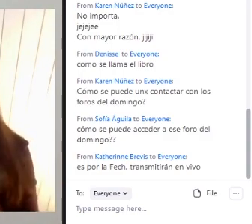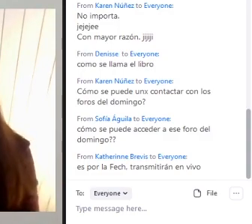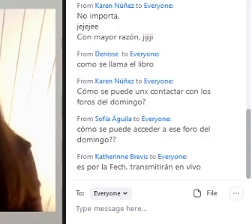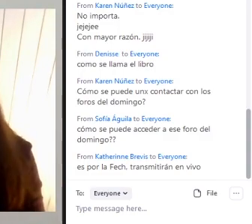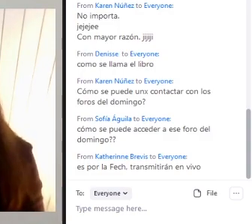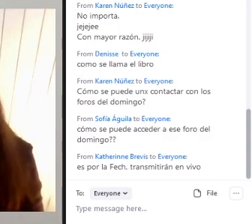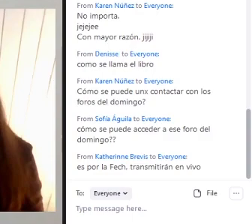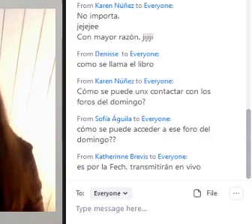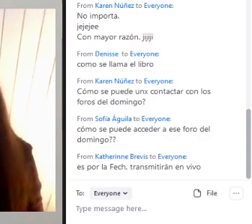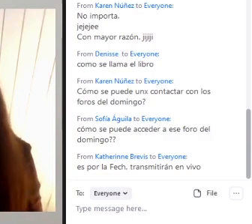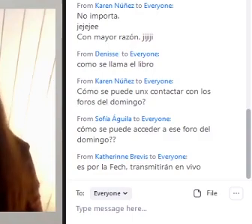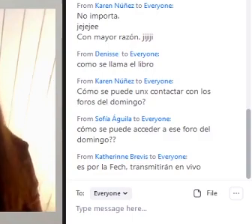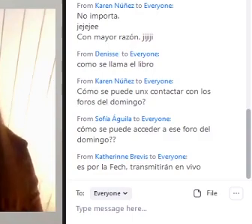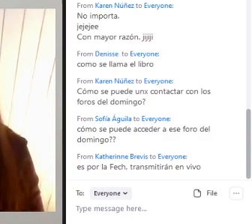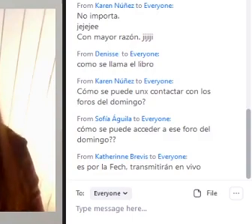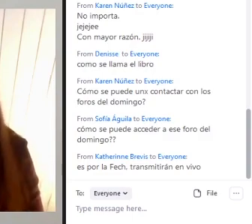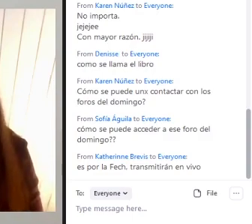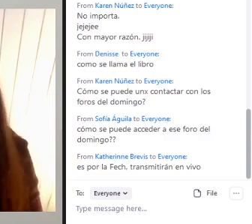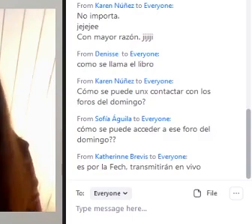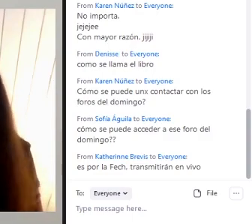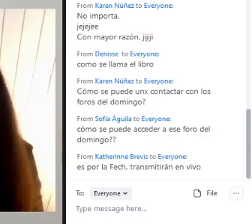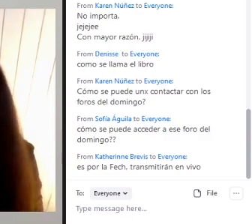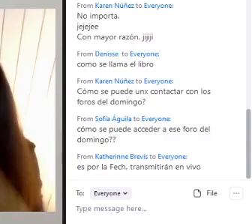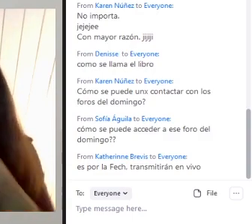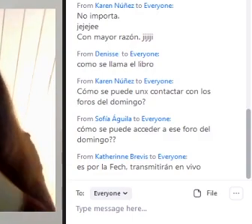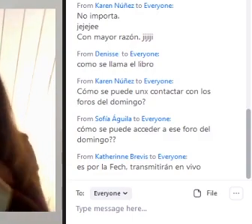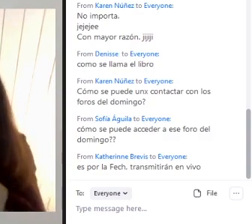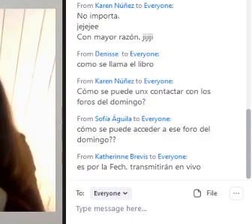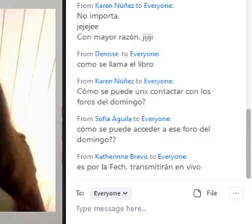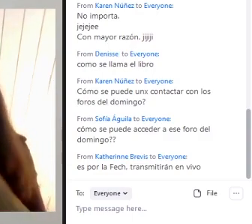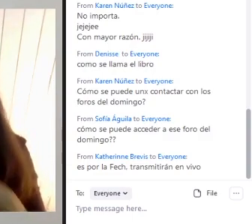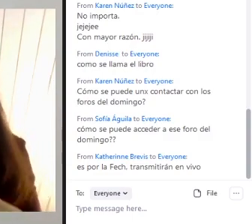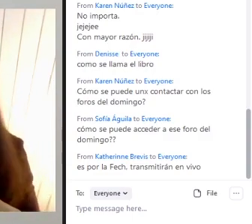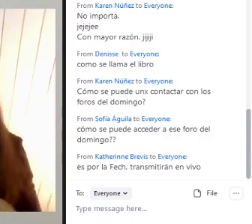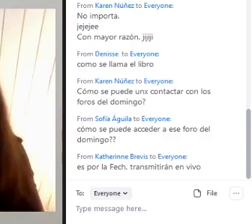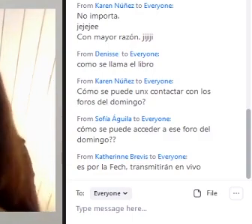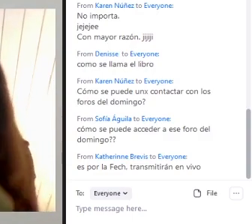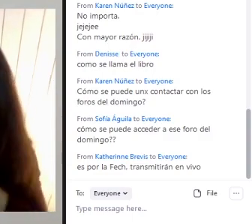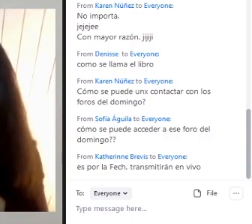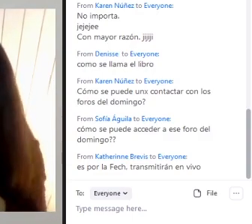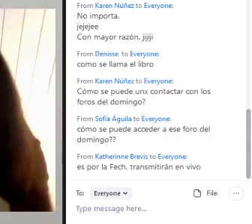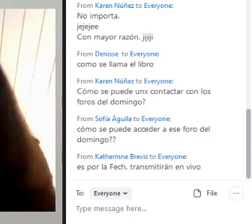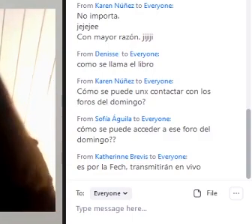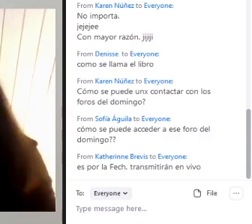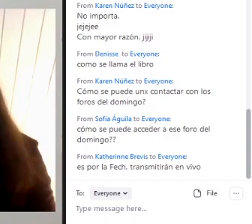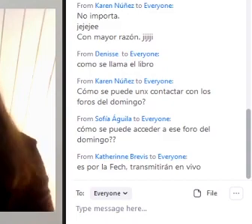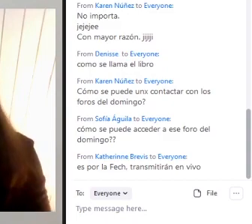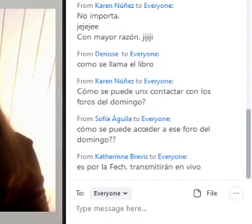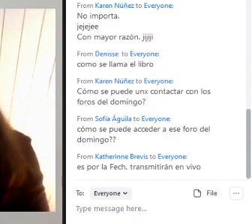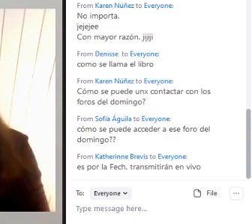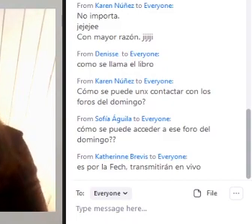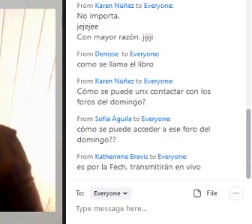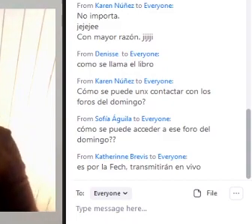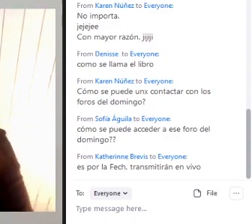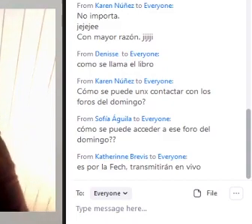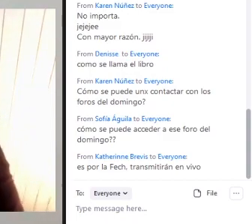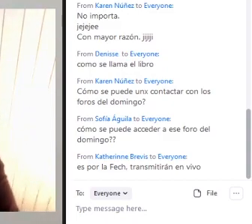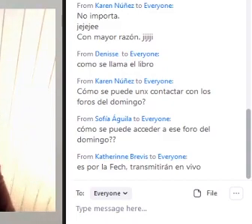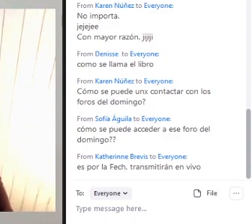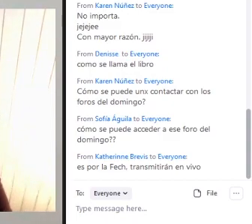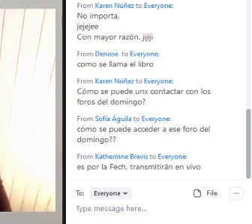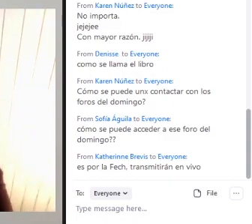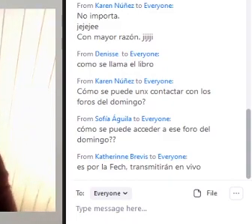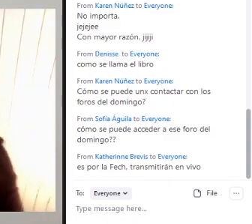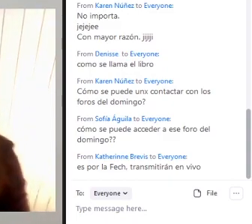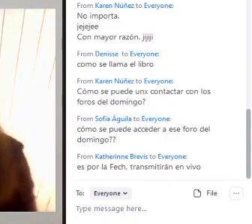enseñado Una historia Donde solo los héroes Son los hombres ¿Cierto? Una historia Donde las mujeres Aparecen como invisibles Y las